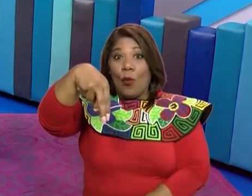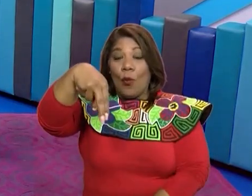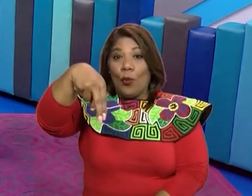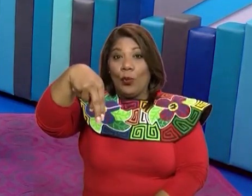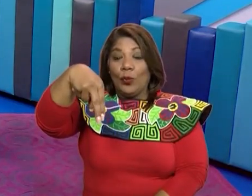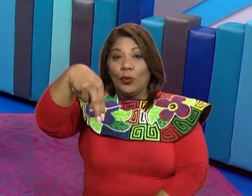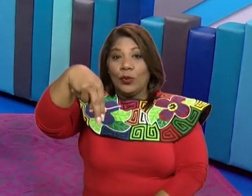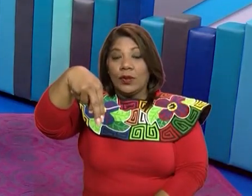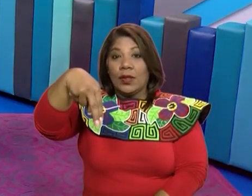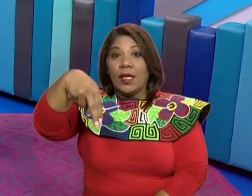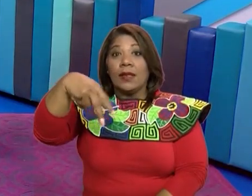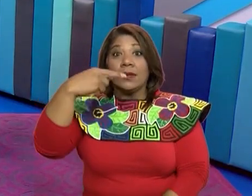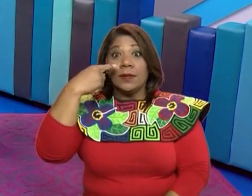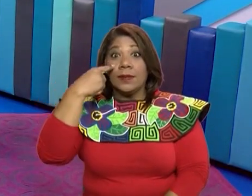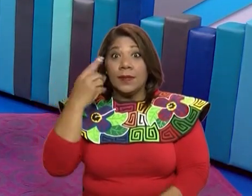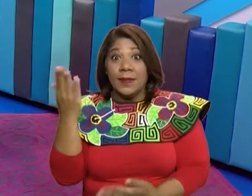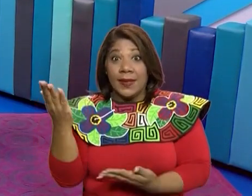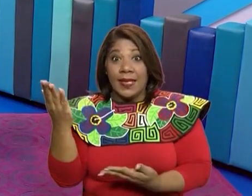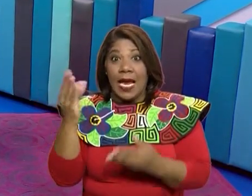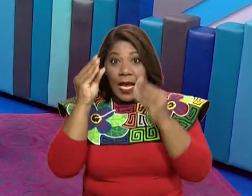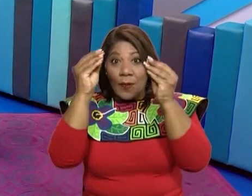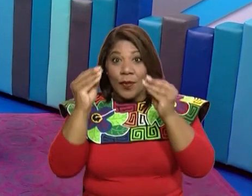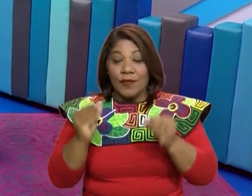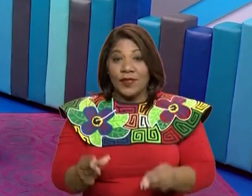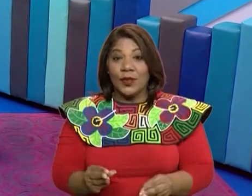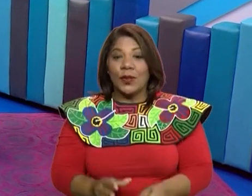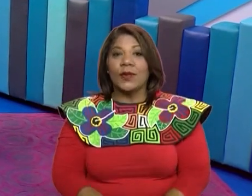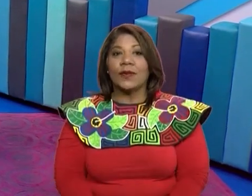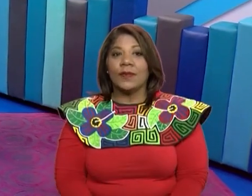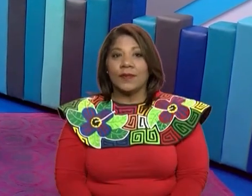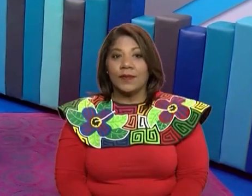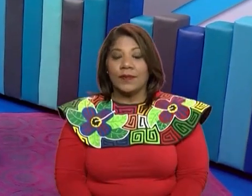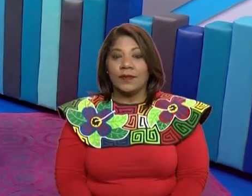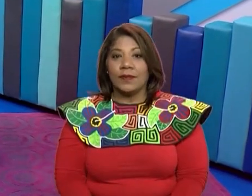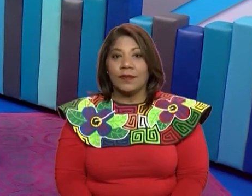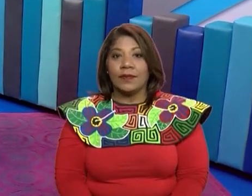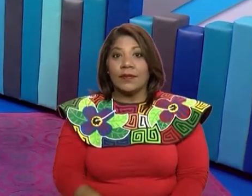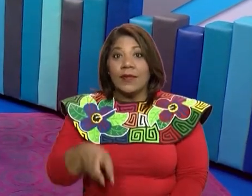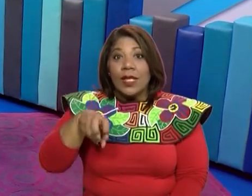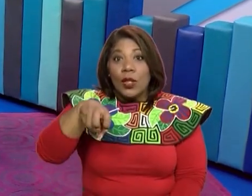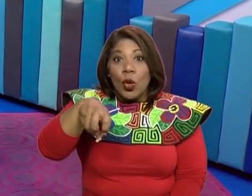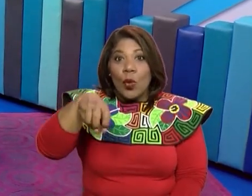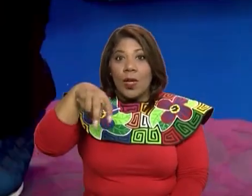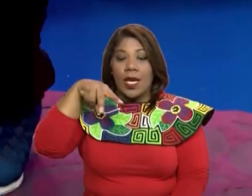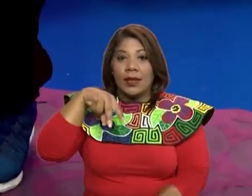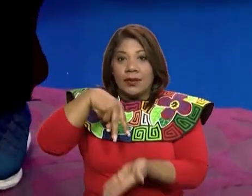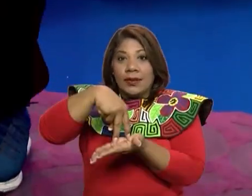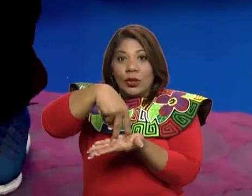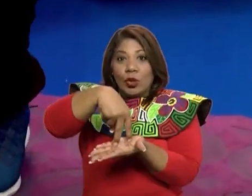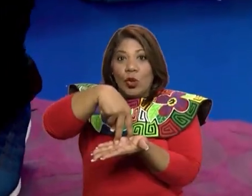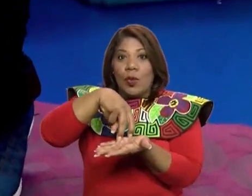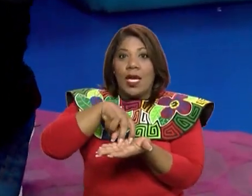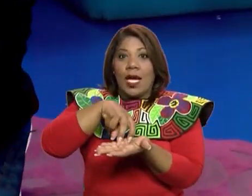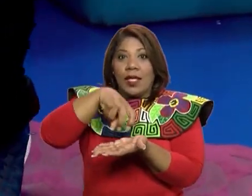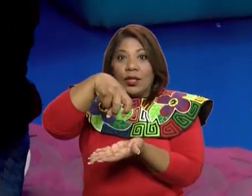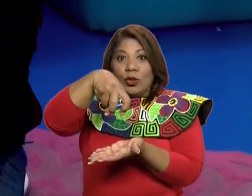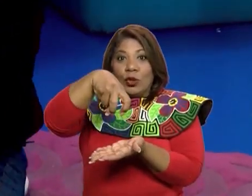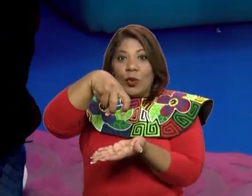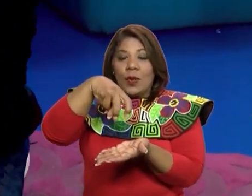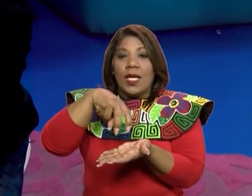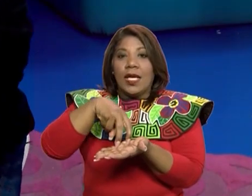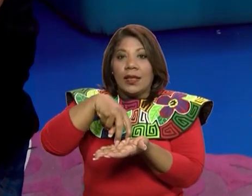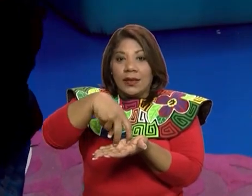manos sobre la rodilla y vamos a hacer una leve flexión en ellas. 1, 2, 3, 4,